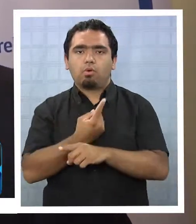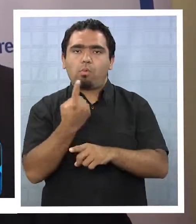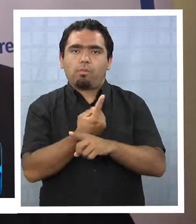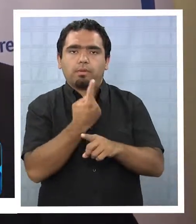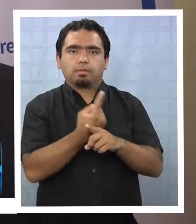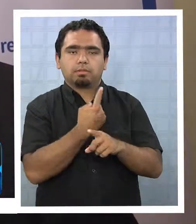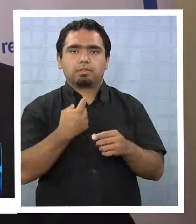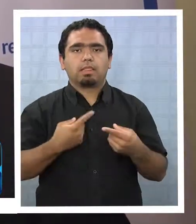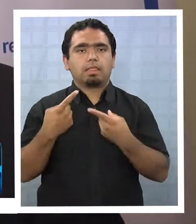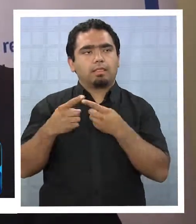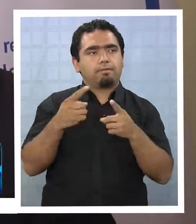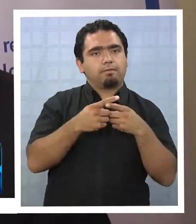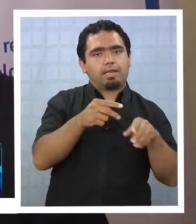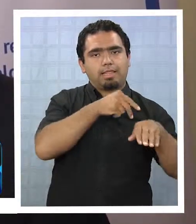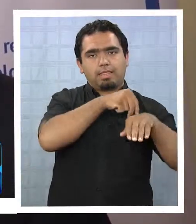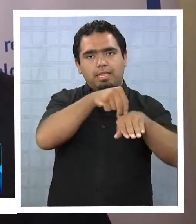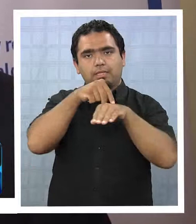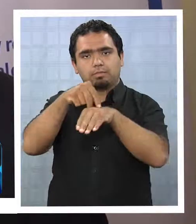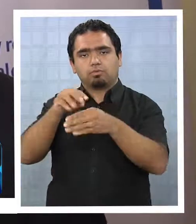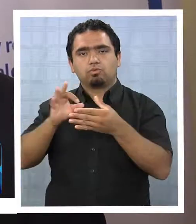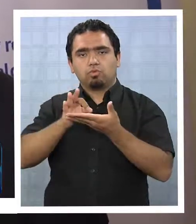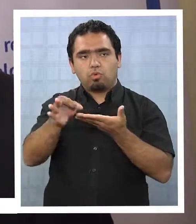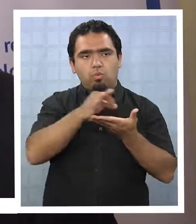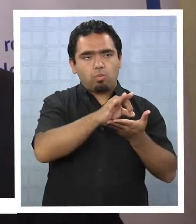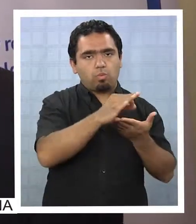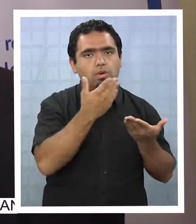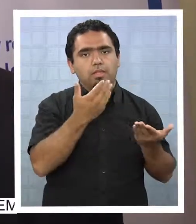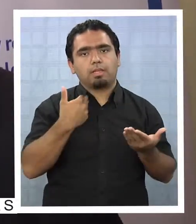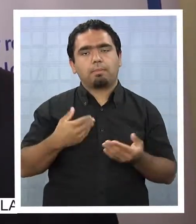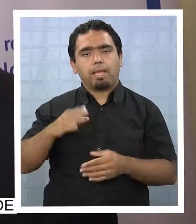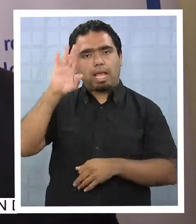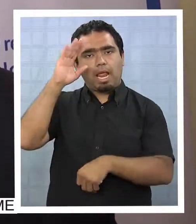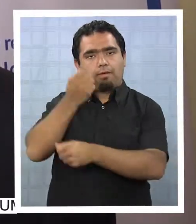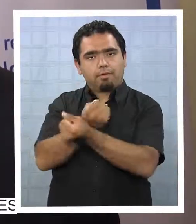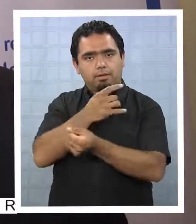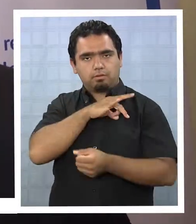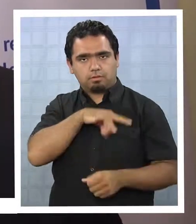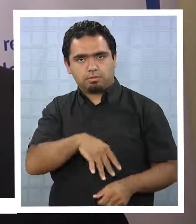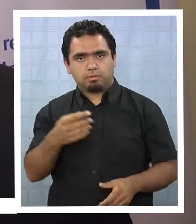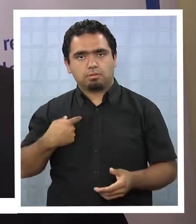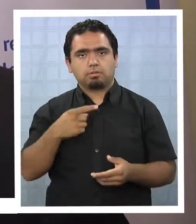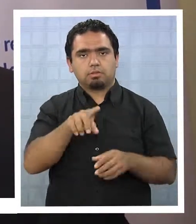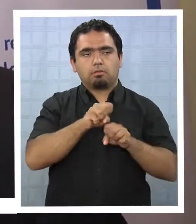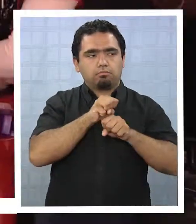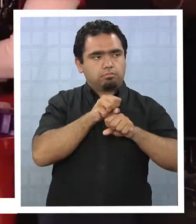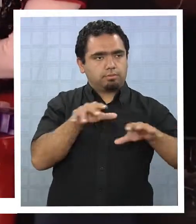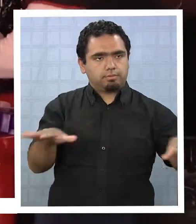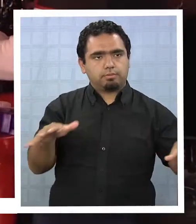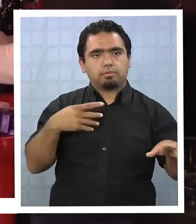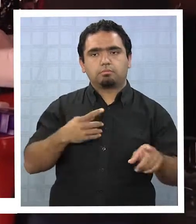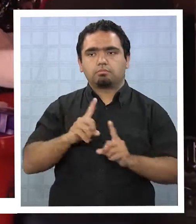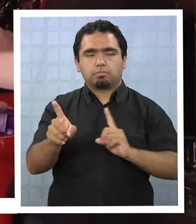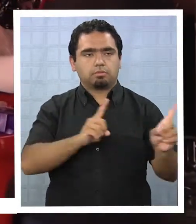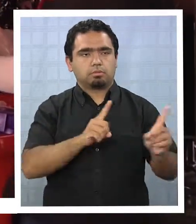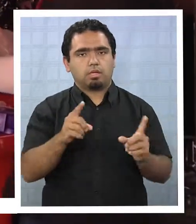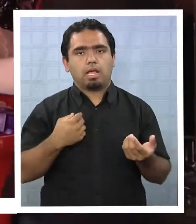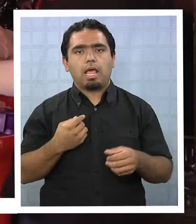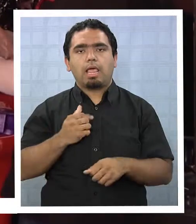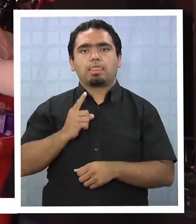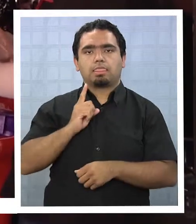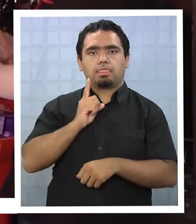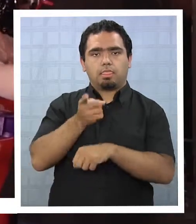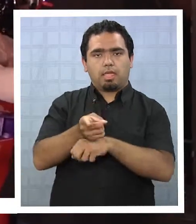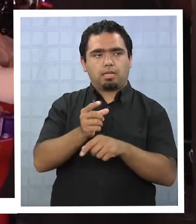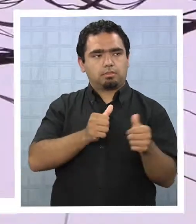direcciones de tránsito de las comunas y con Carabineros de Chile para hacer un despliegue territorial, el cual está dirigido a la dirección de tránsito.